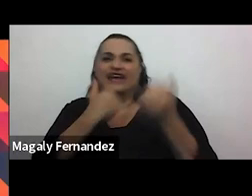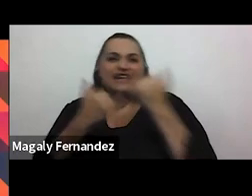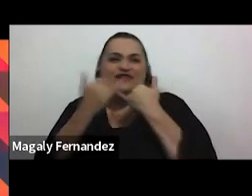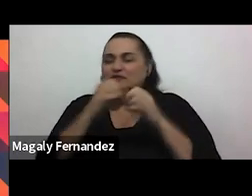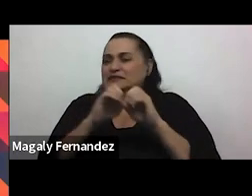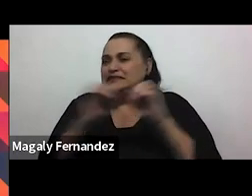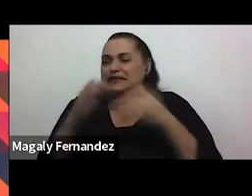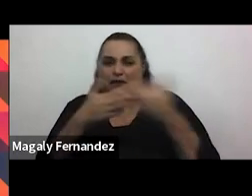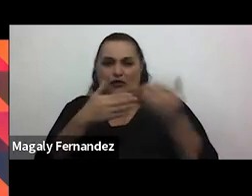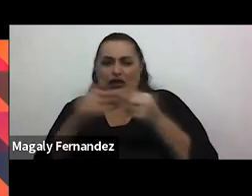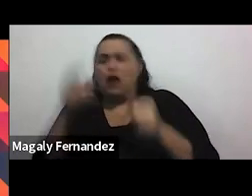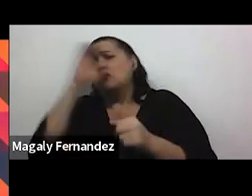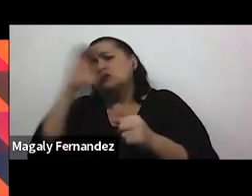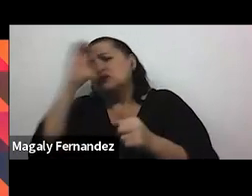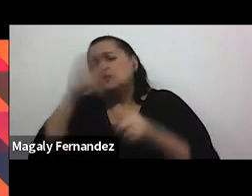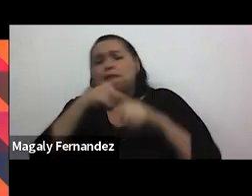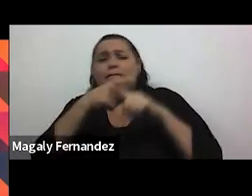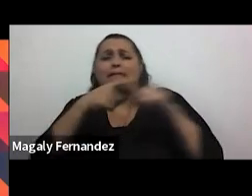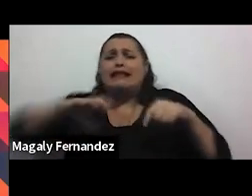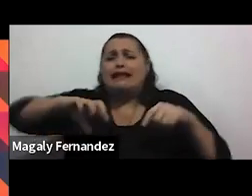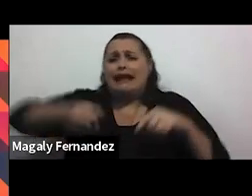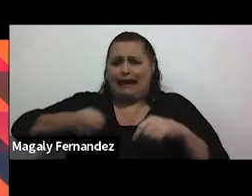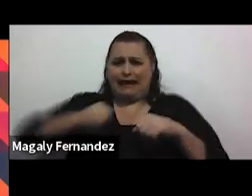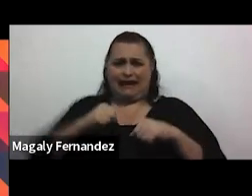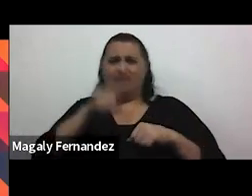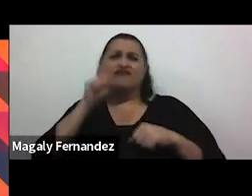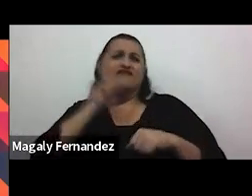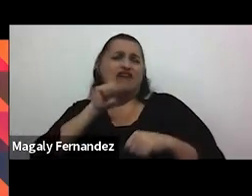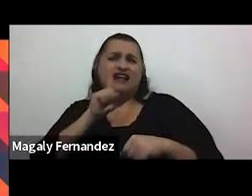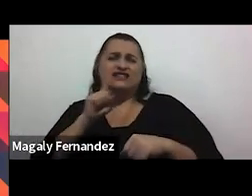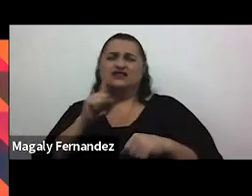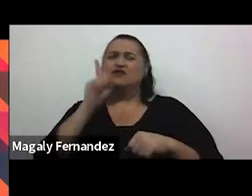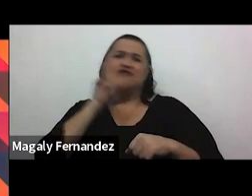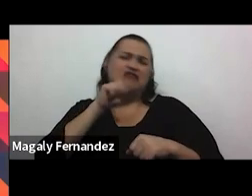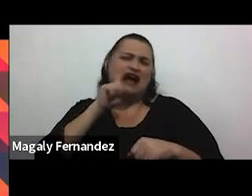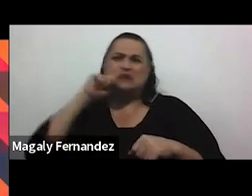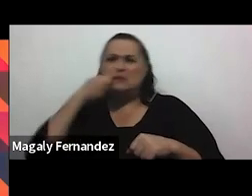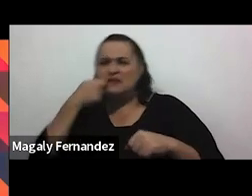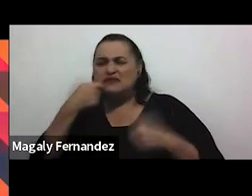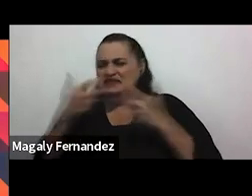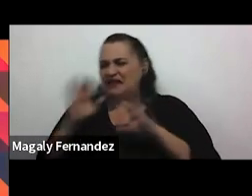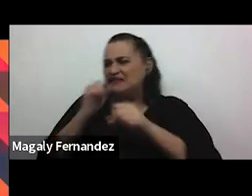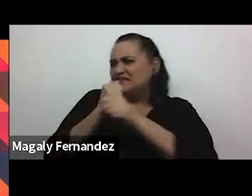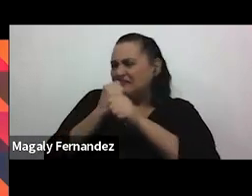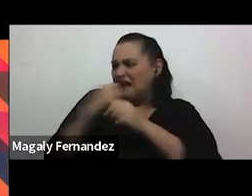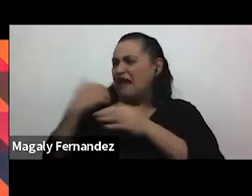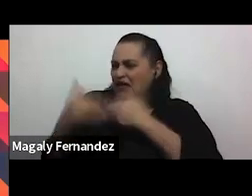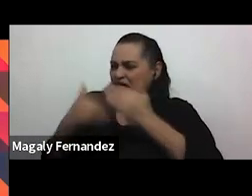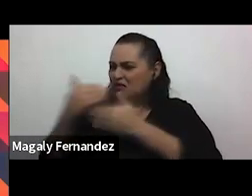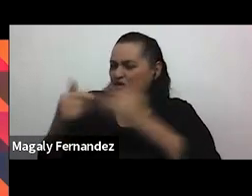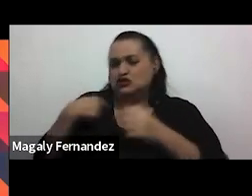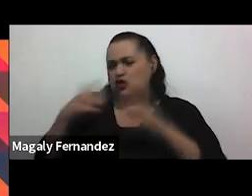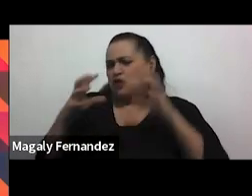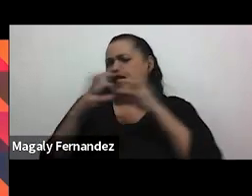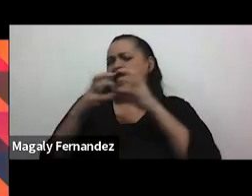mi media naranja. La media naranja. Es verdad que es como un falso mito, que ya está muy trabajado, que ya yo soy naranja entera,